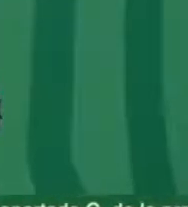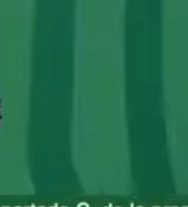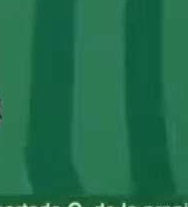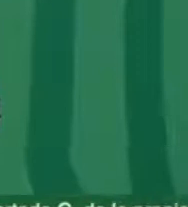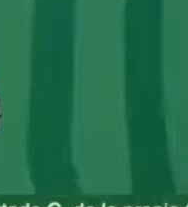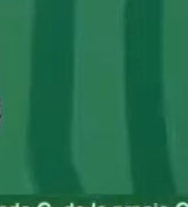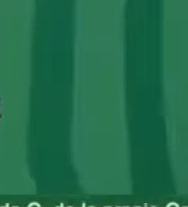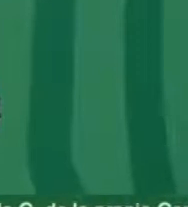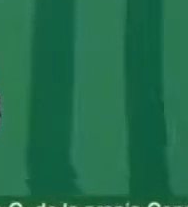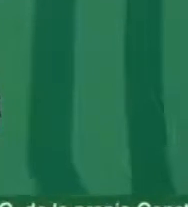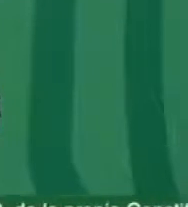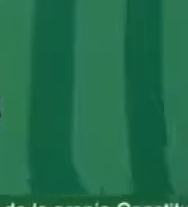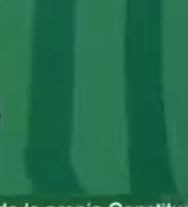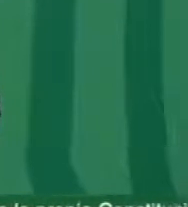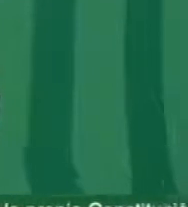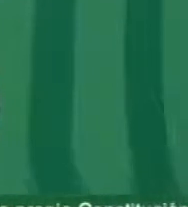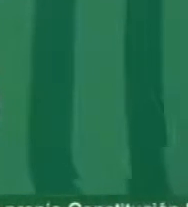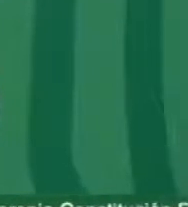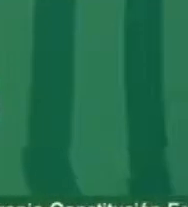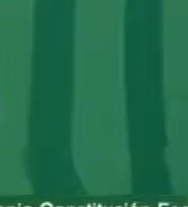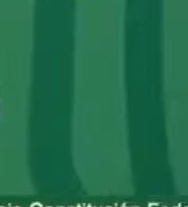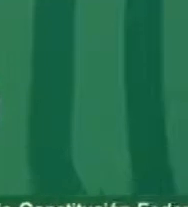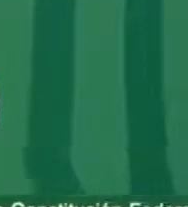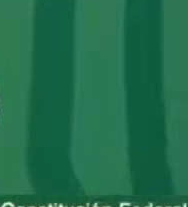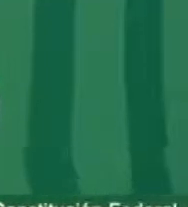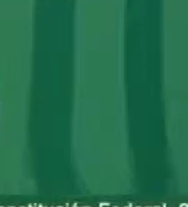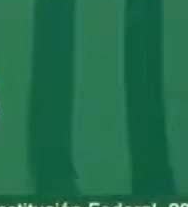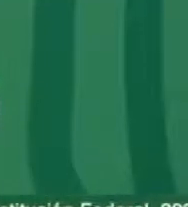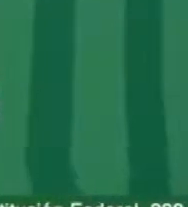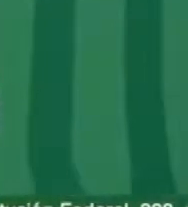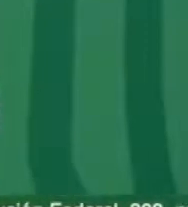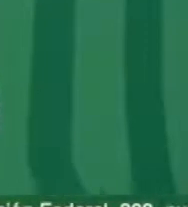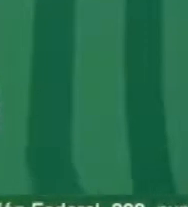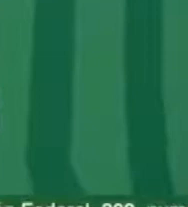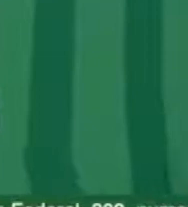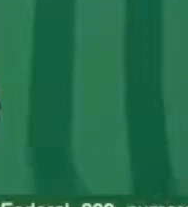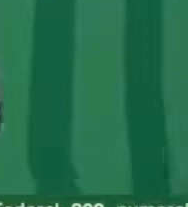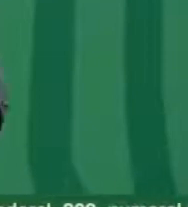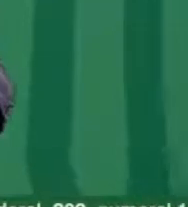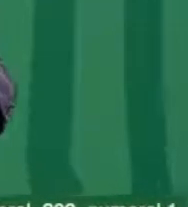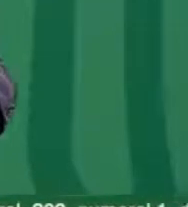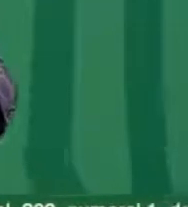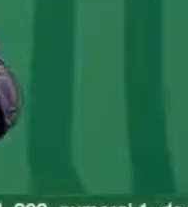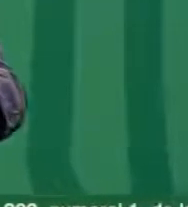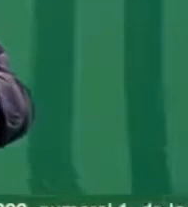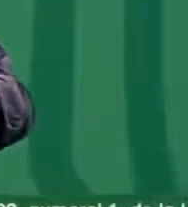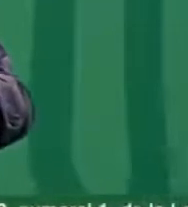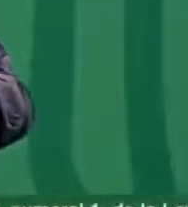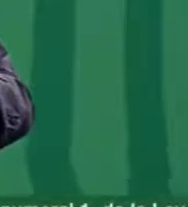Entonces, se le pidió a Pemex de que eso se cancelara.